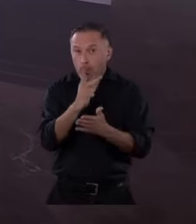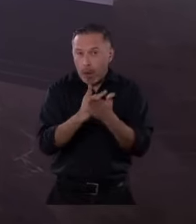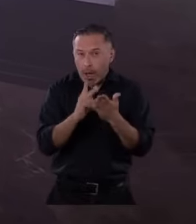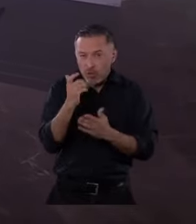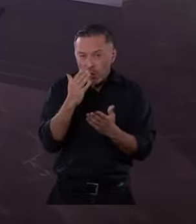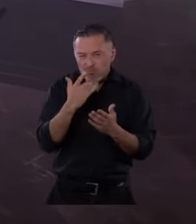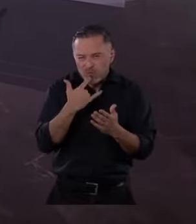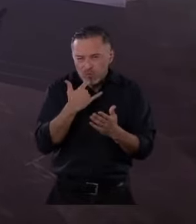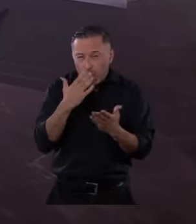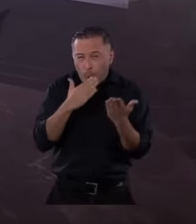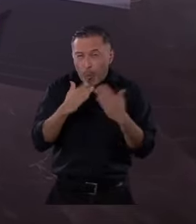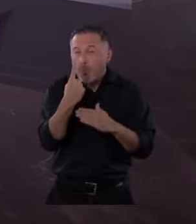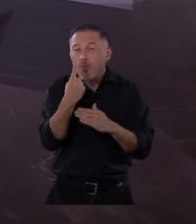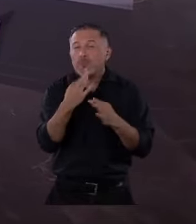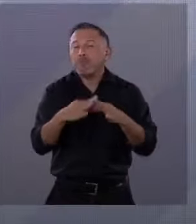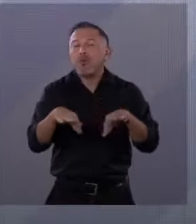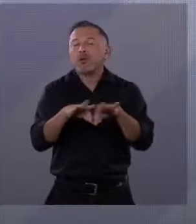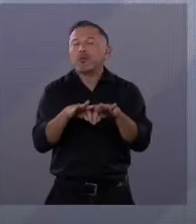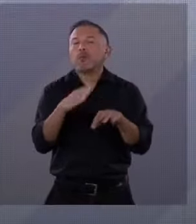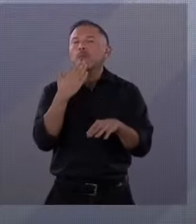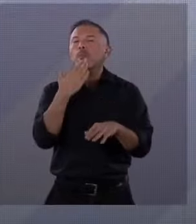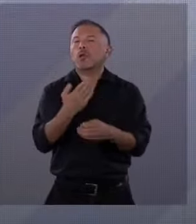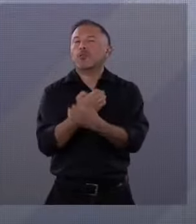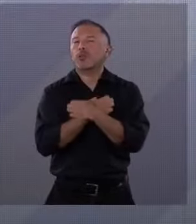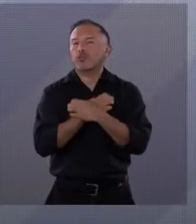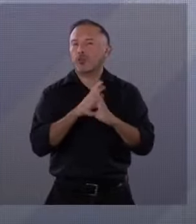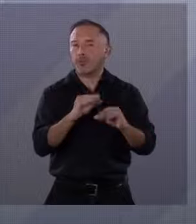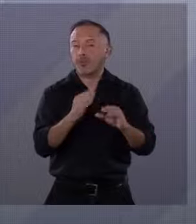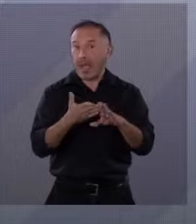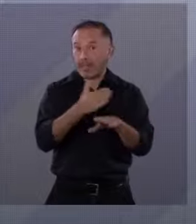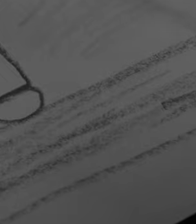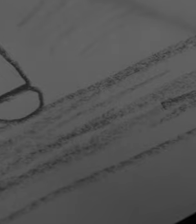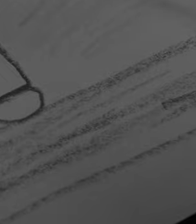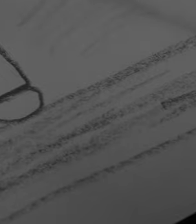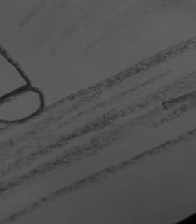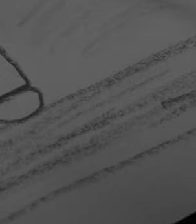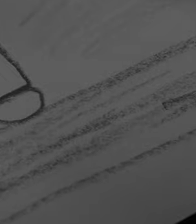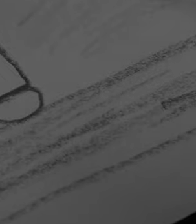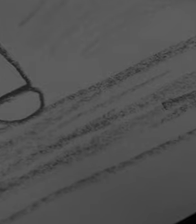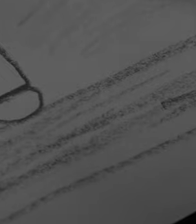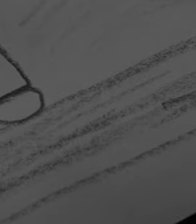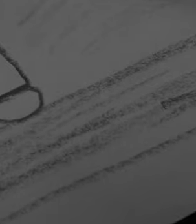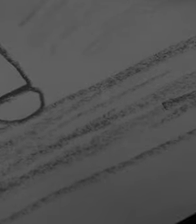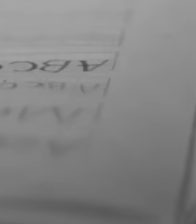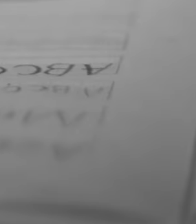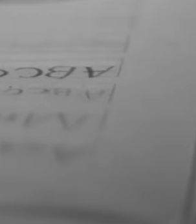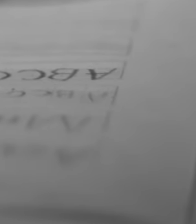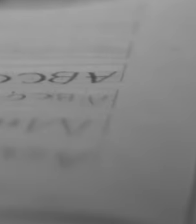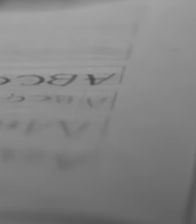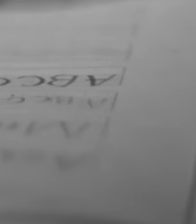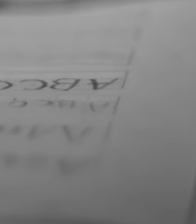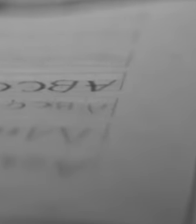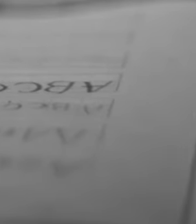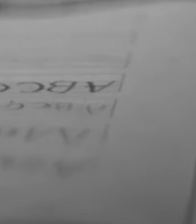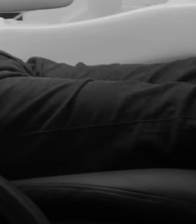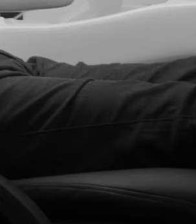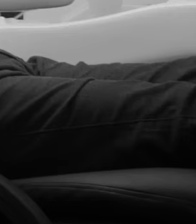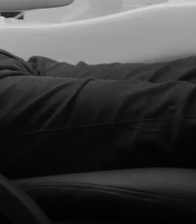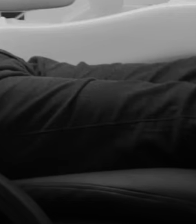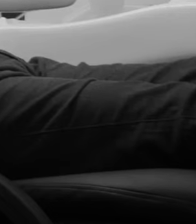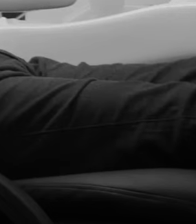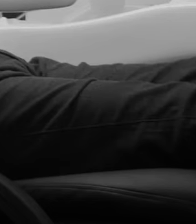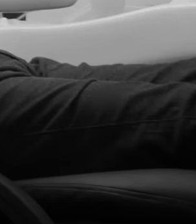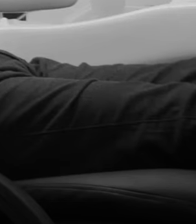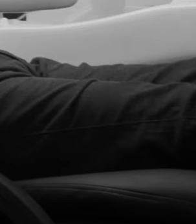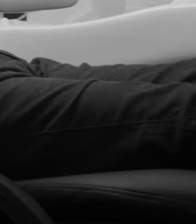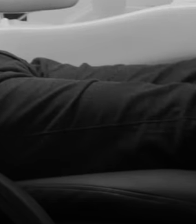educación. El gobierno que ella representa cerró las estancias infantiles, las escuelas de tiempo completo y le quitó el dinero a la